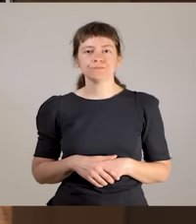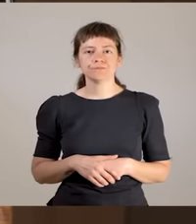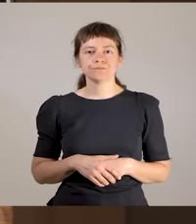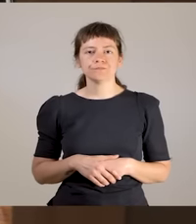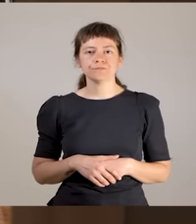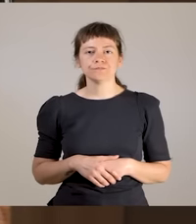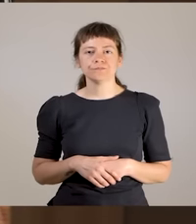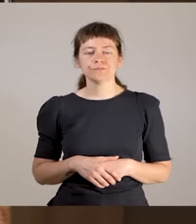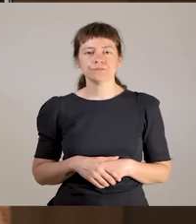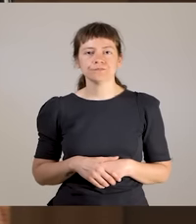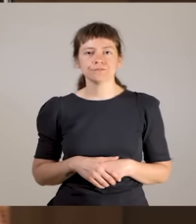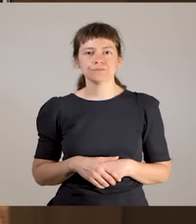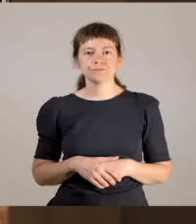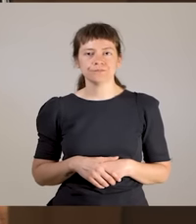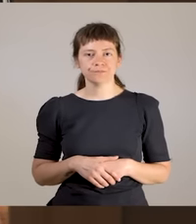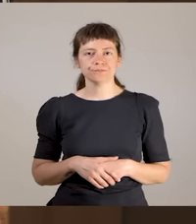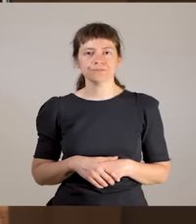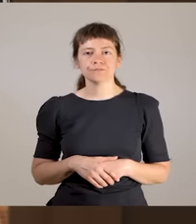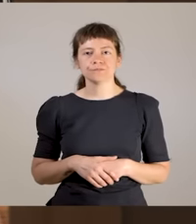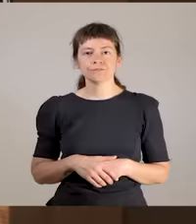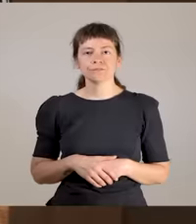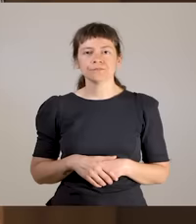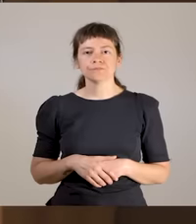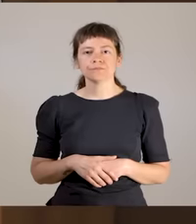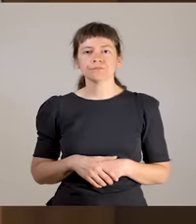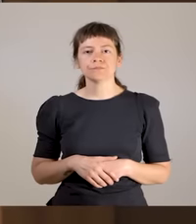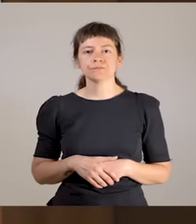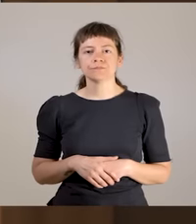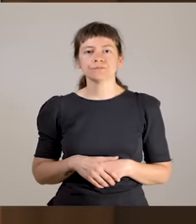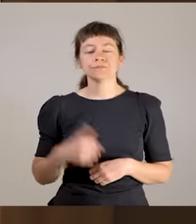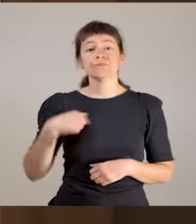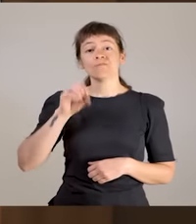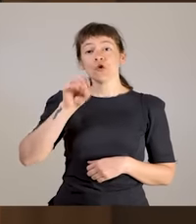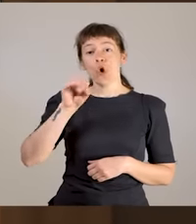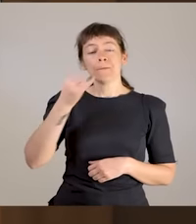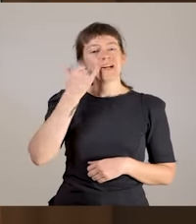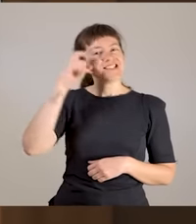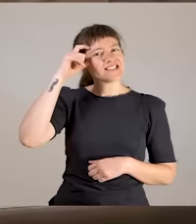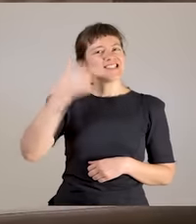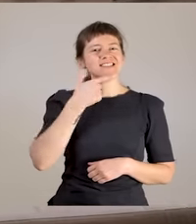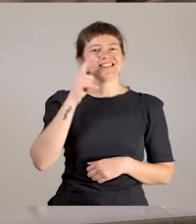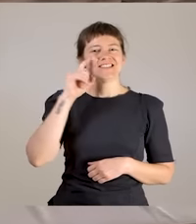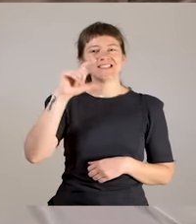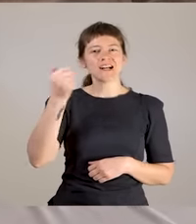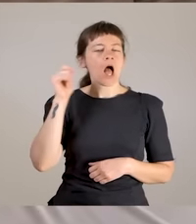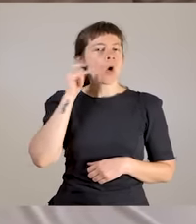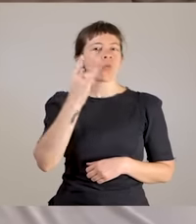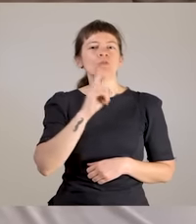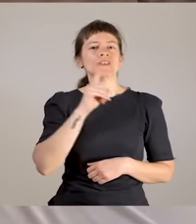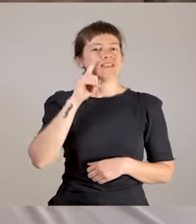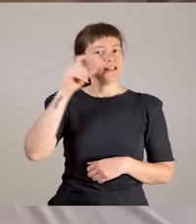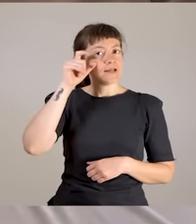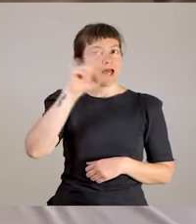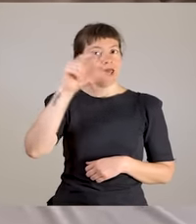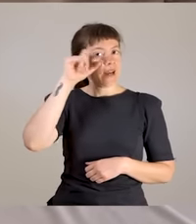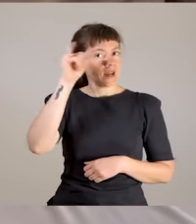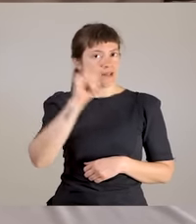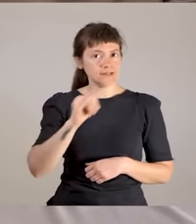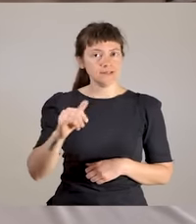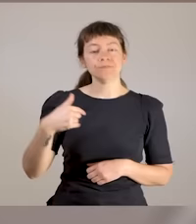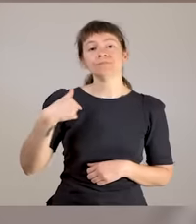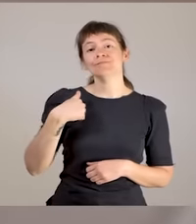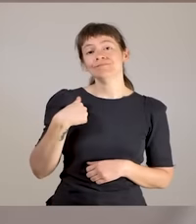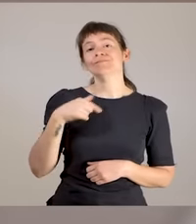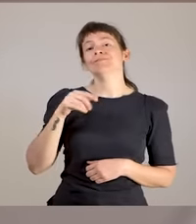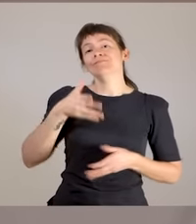Una mujer con discapacidad visual ayudada por su acompañante se sienta en un sillón. Mi nombre es Jessica Gutiérrez, yo soy de la